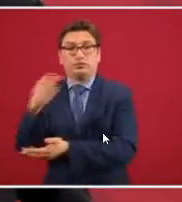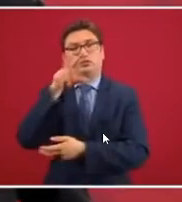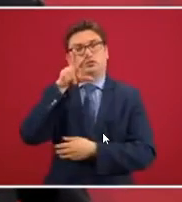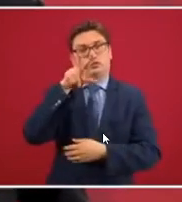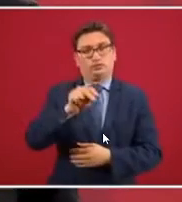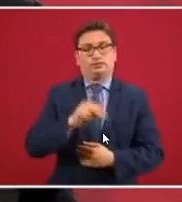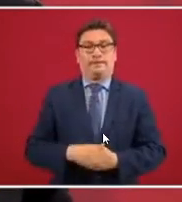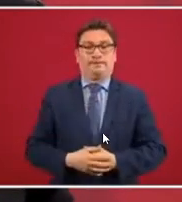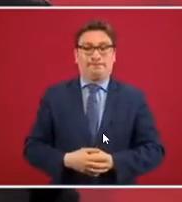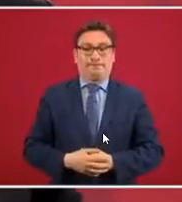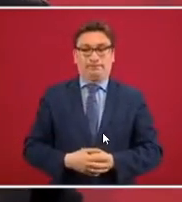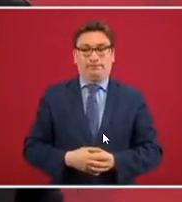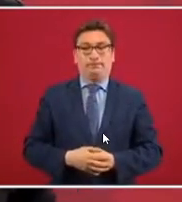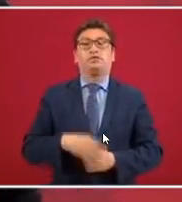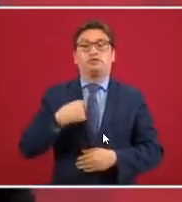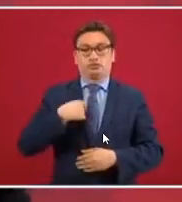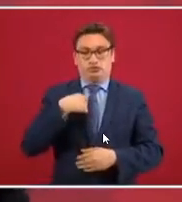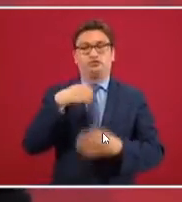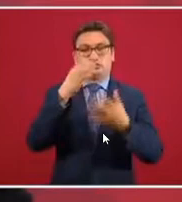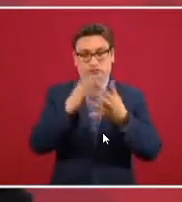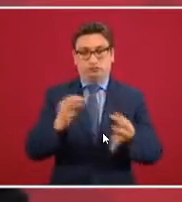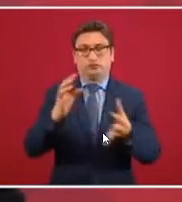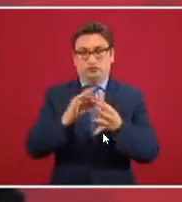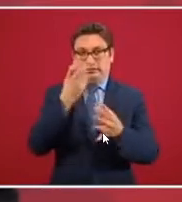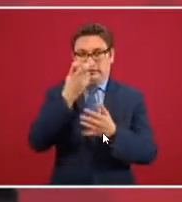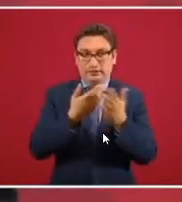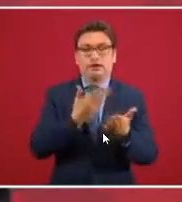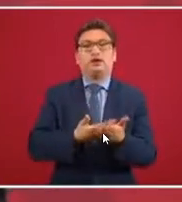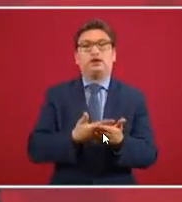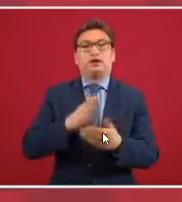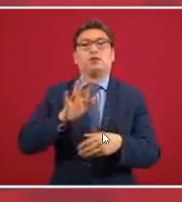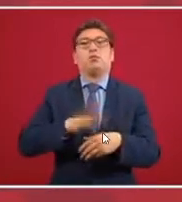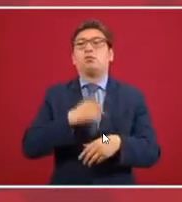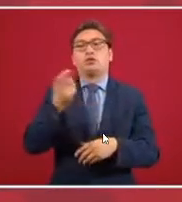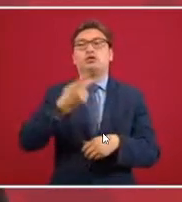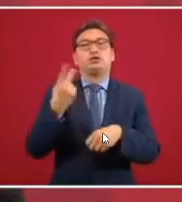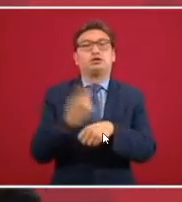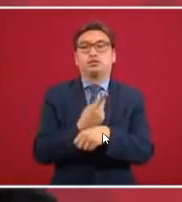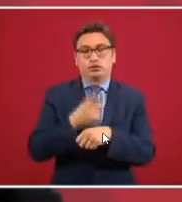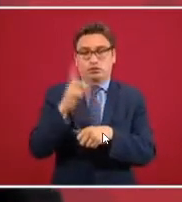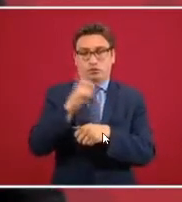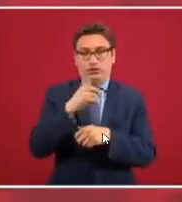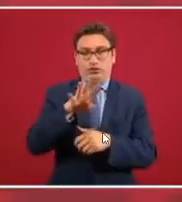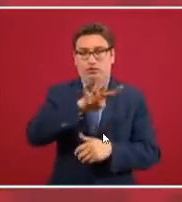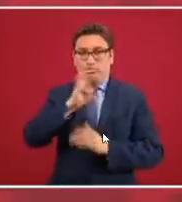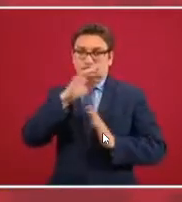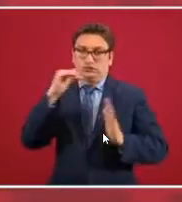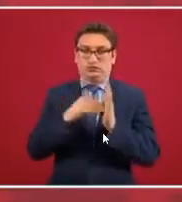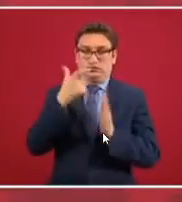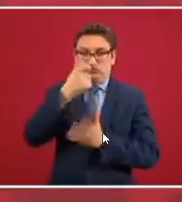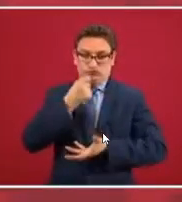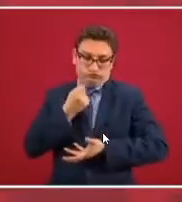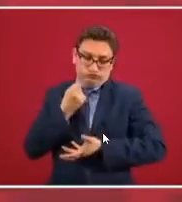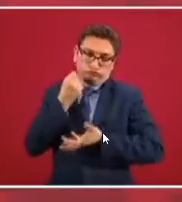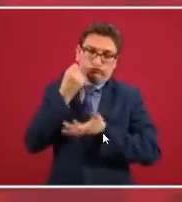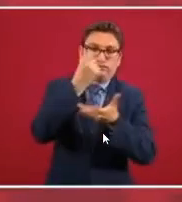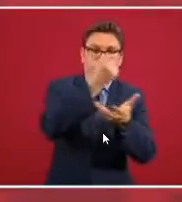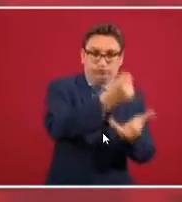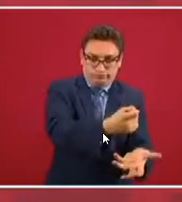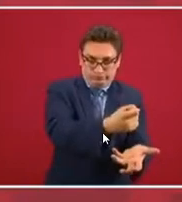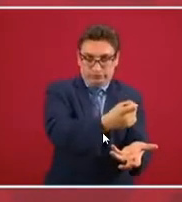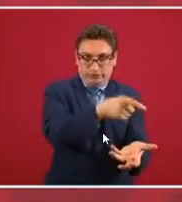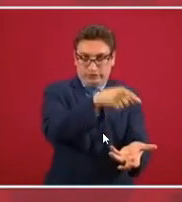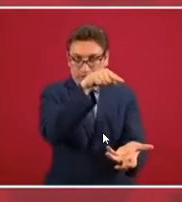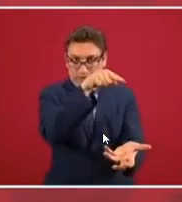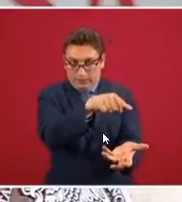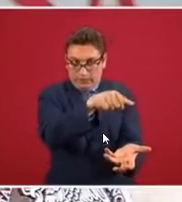De una vez lo voy a plantear. Cuando hay intermediación, esos 400 mil en